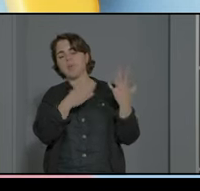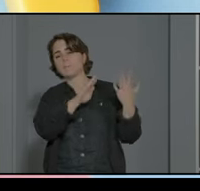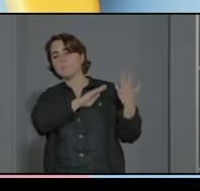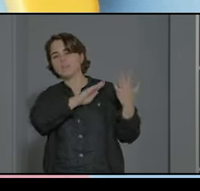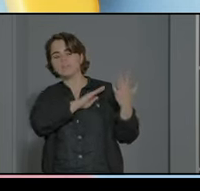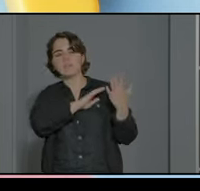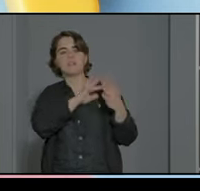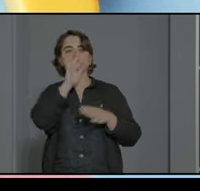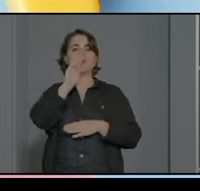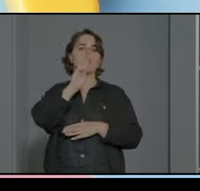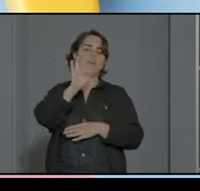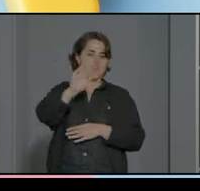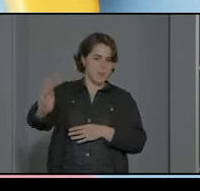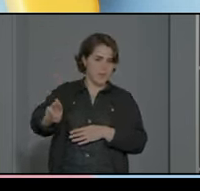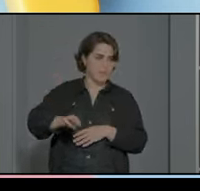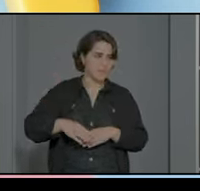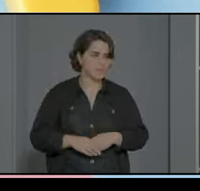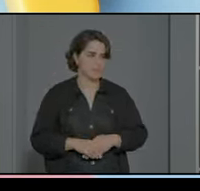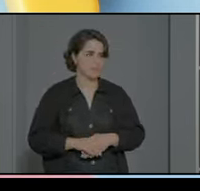bachillerato y FP vale